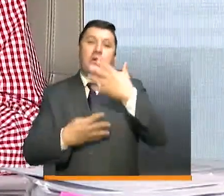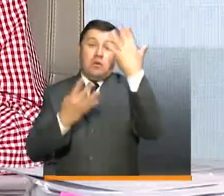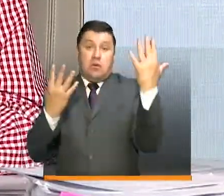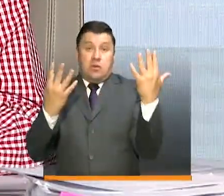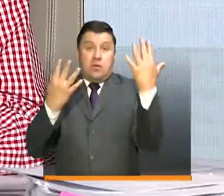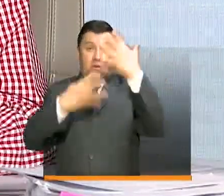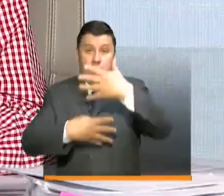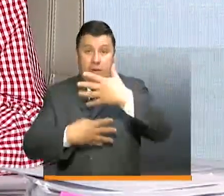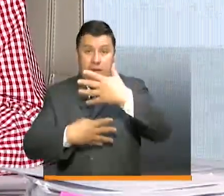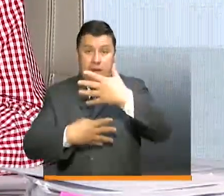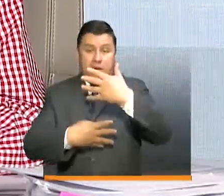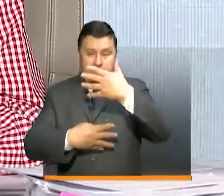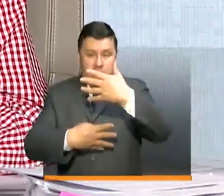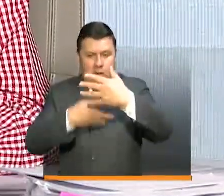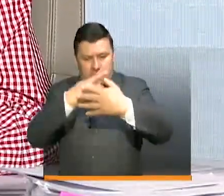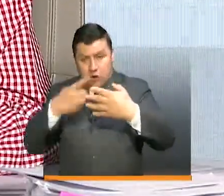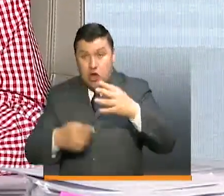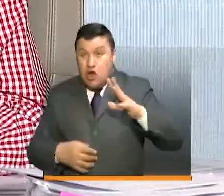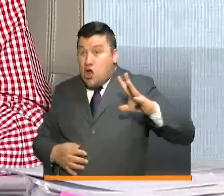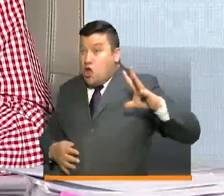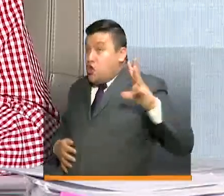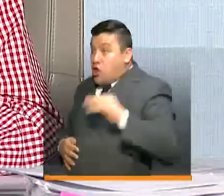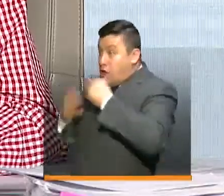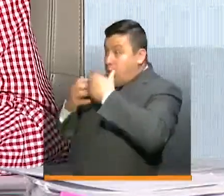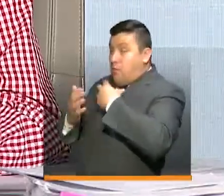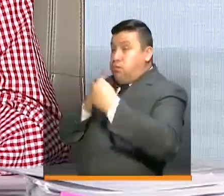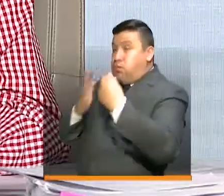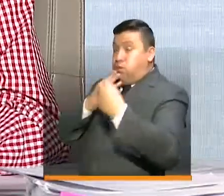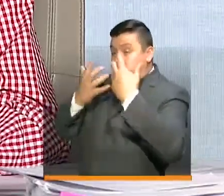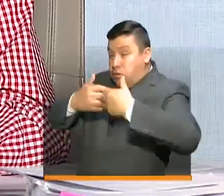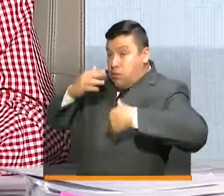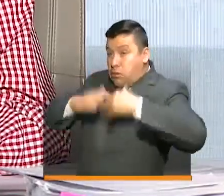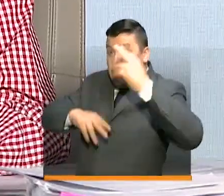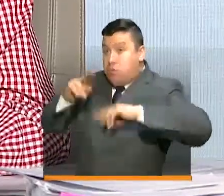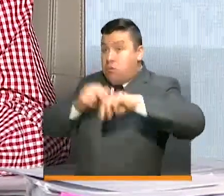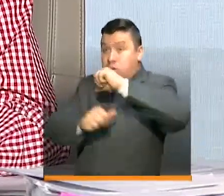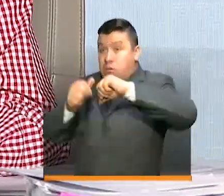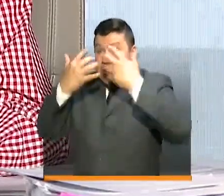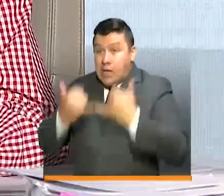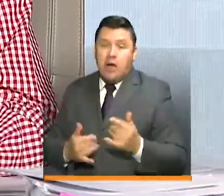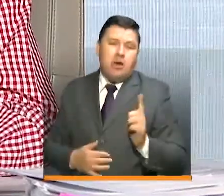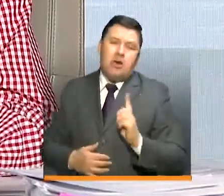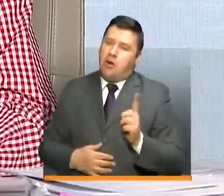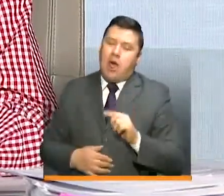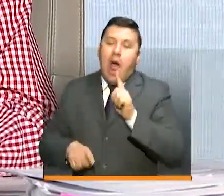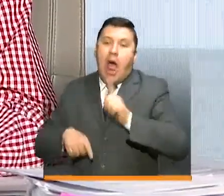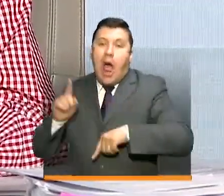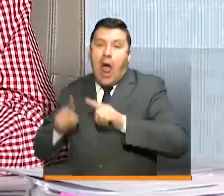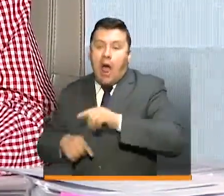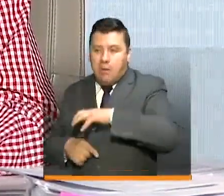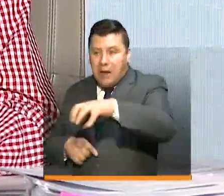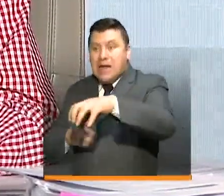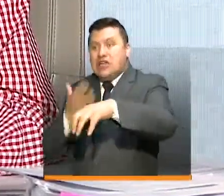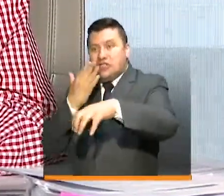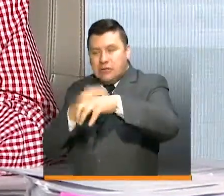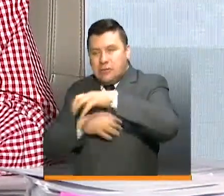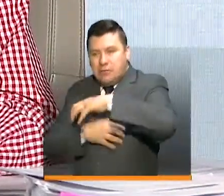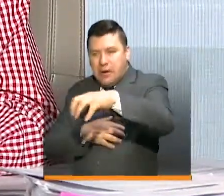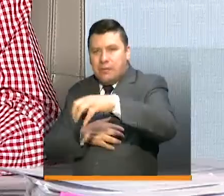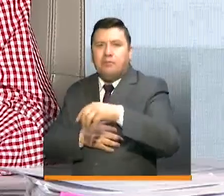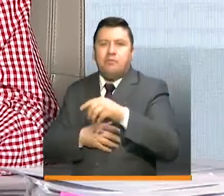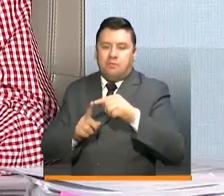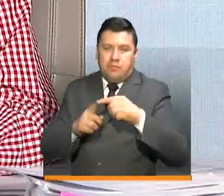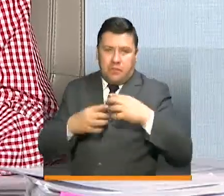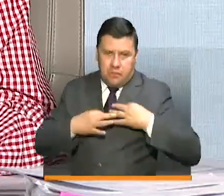manufactura. No son toda la manufactura, son solo nueve subsectores puntuales de la manufactura que son la producción de